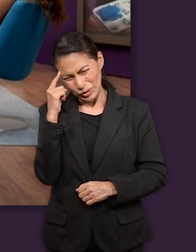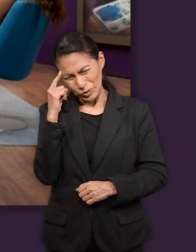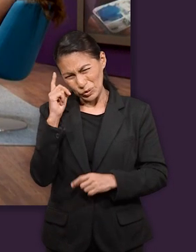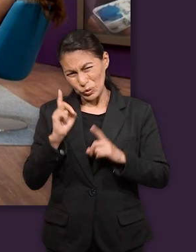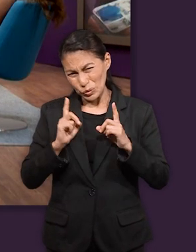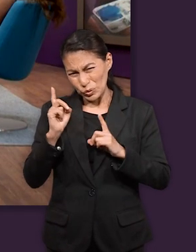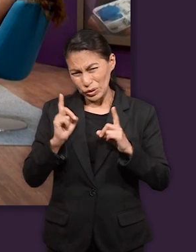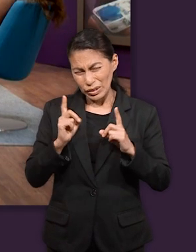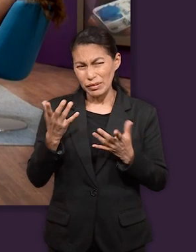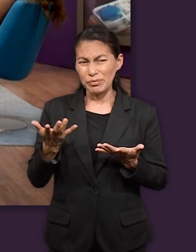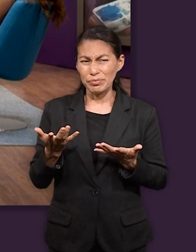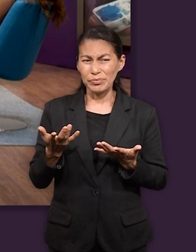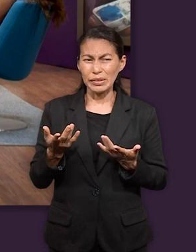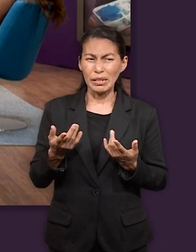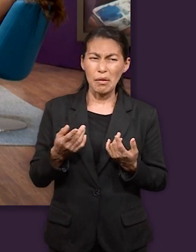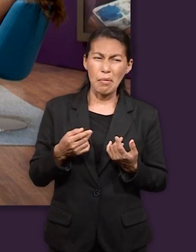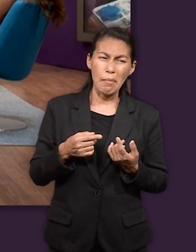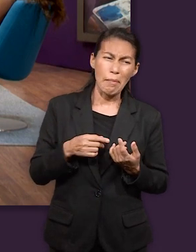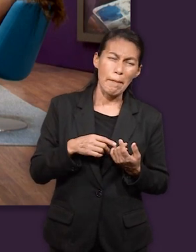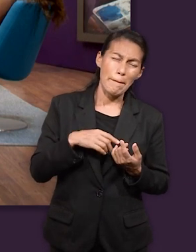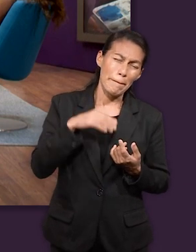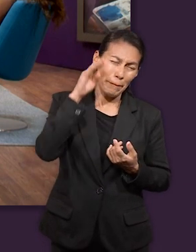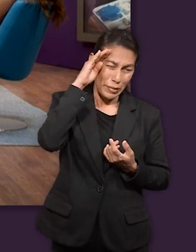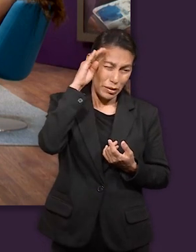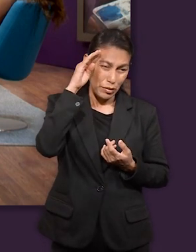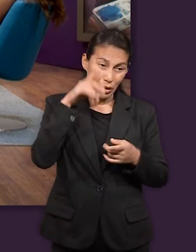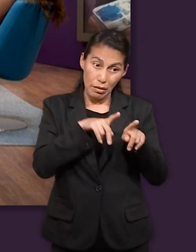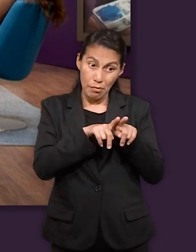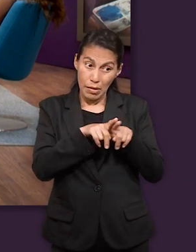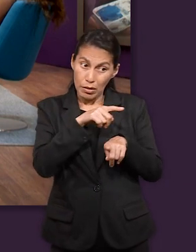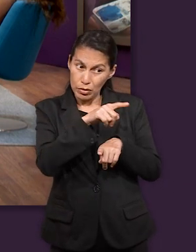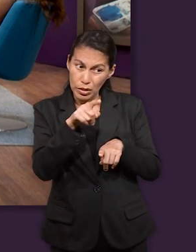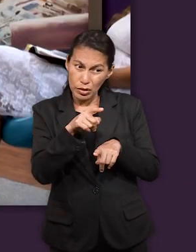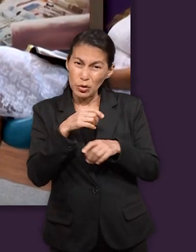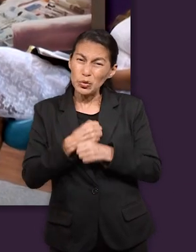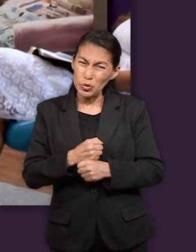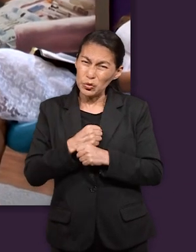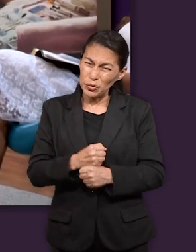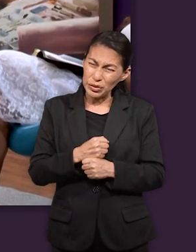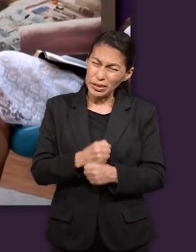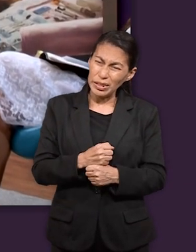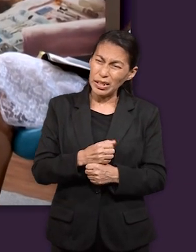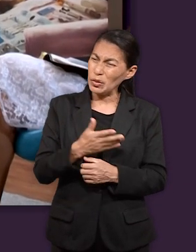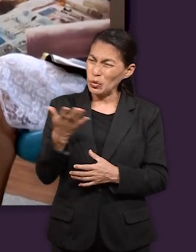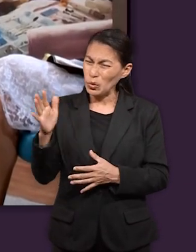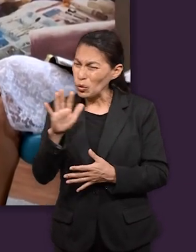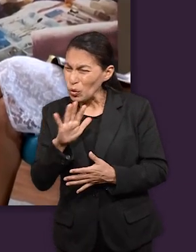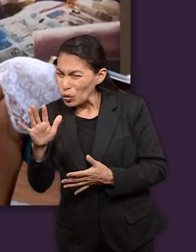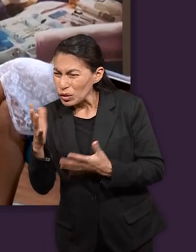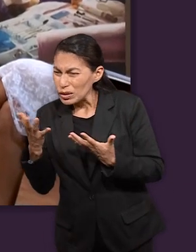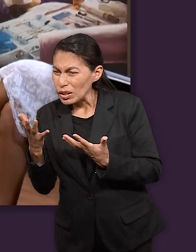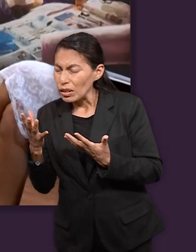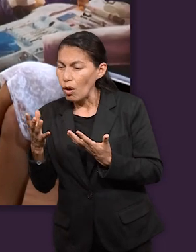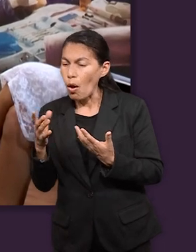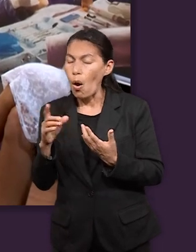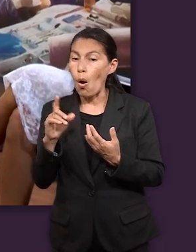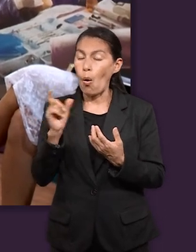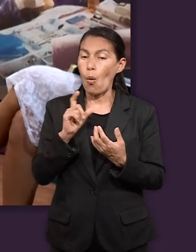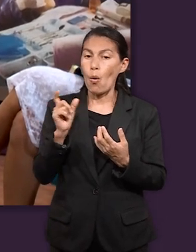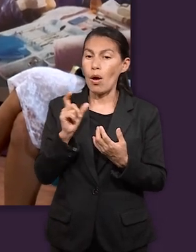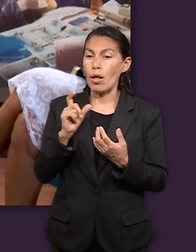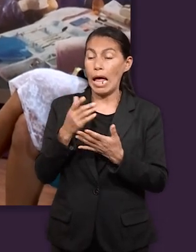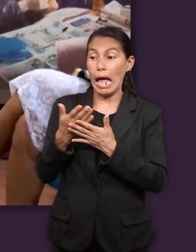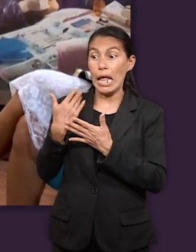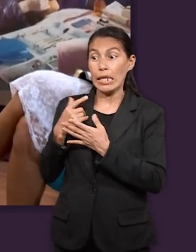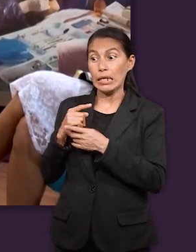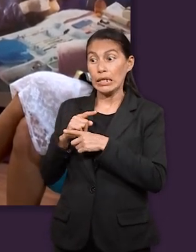si sus hermanos pues de alguna manera estaban atormentados por lo que habían hecho pero si en algún momento sus hermanos sintieron curiosidad